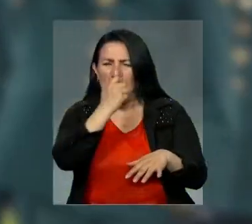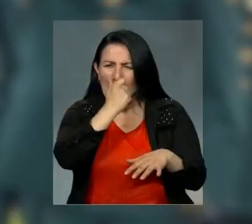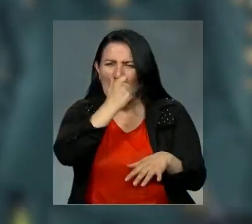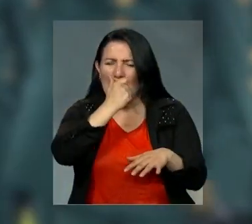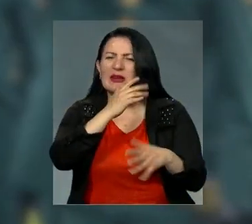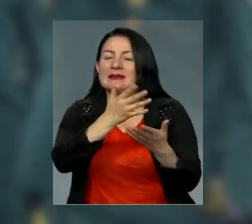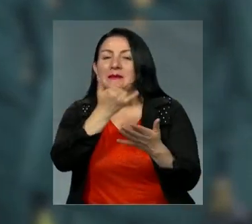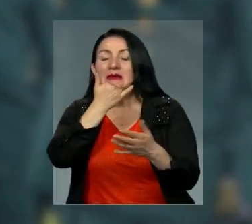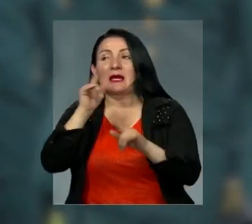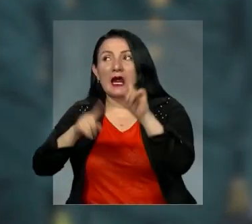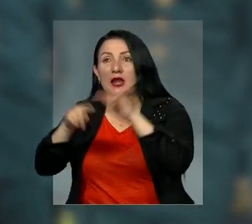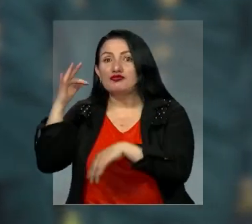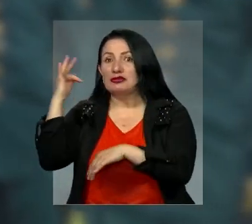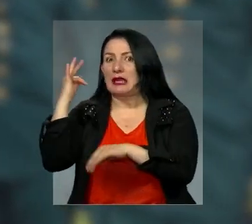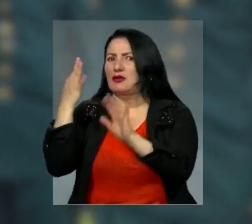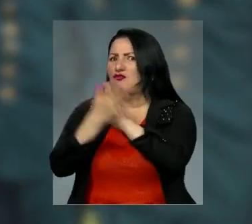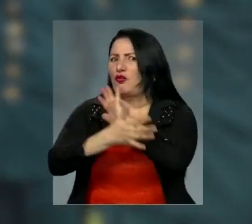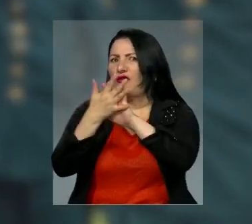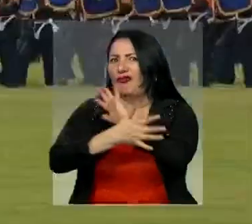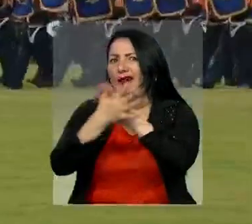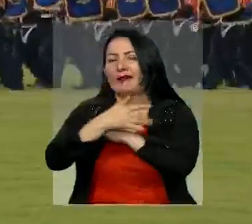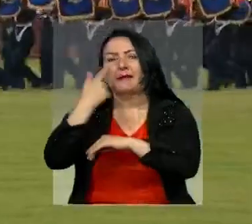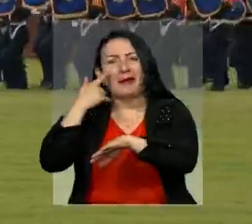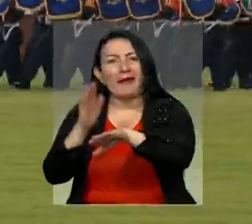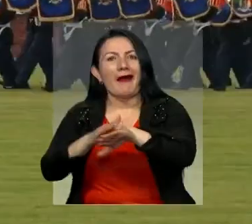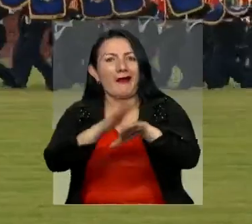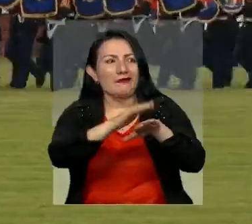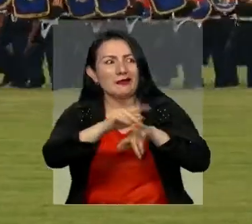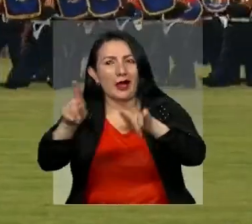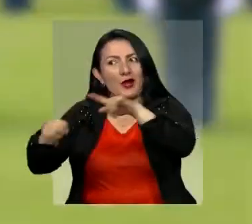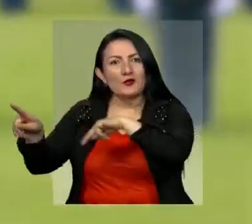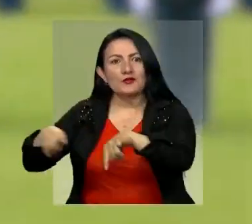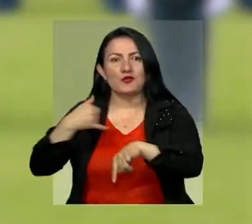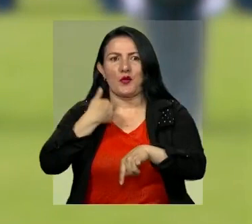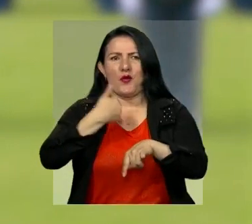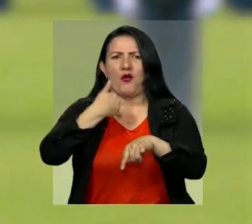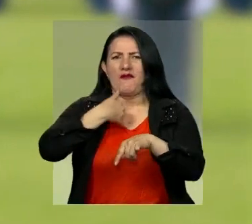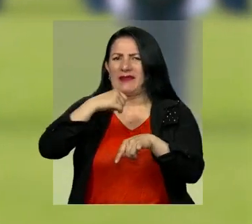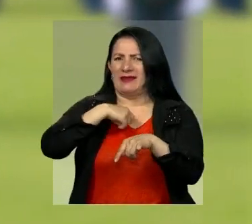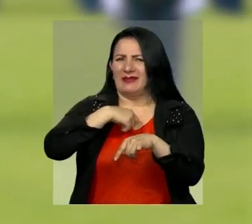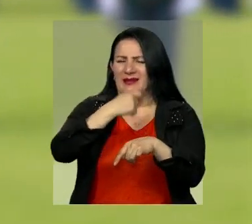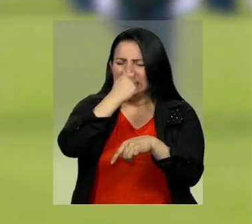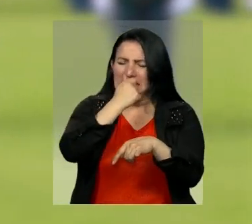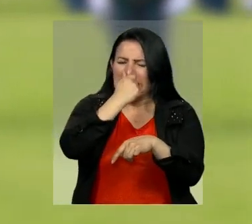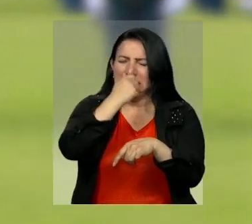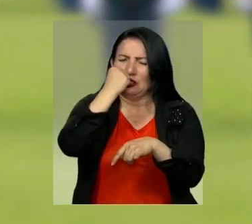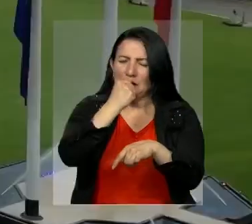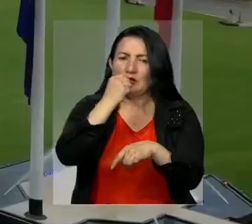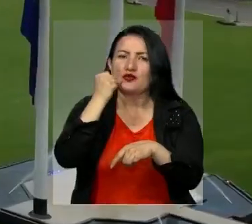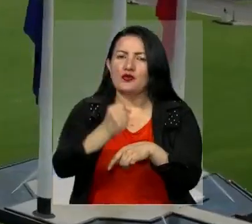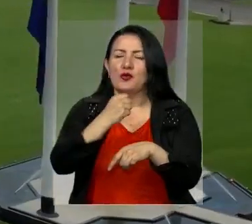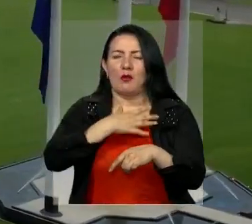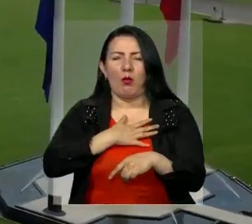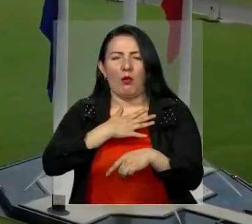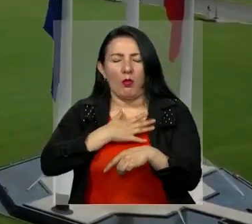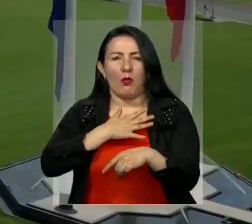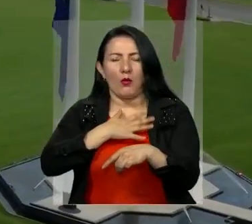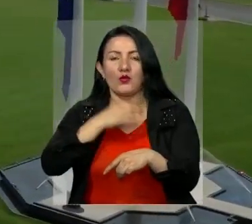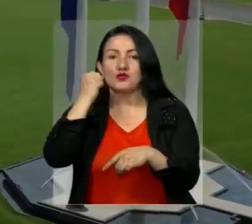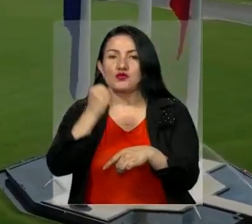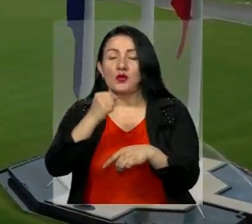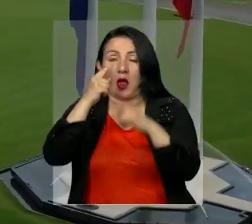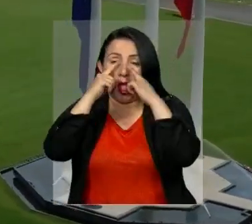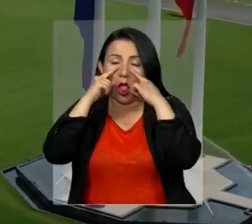muerte. Según algunos testimonios, también se alertó sobre otros jóvenes que presentan síntomas similares, incluyendo tos persistente,